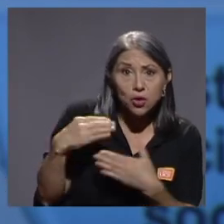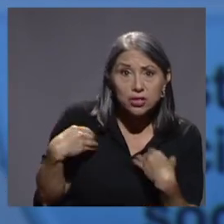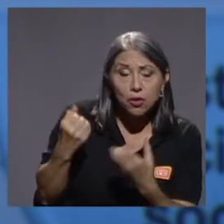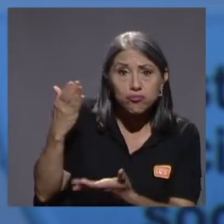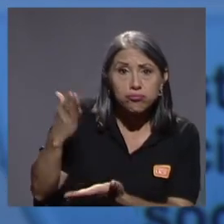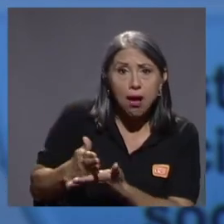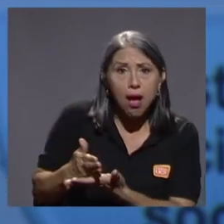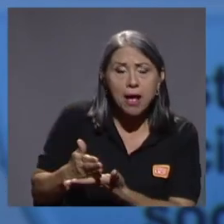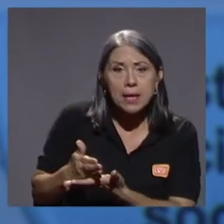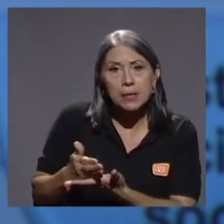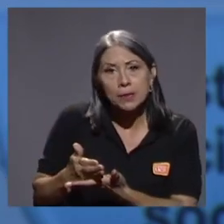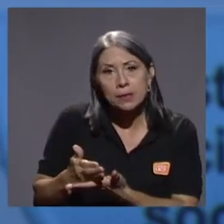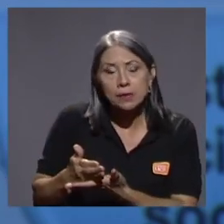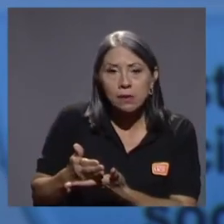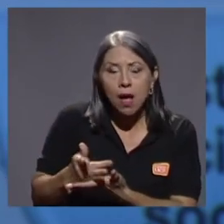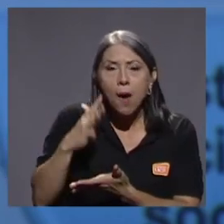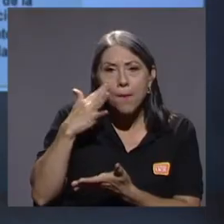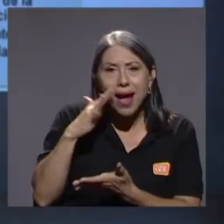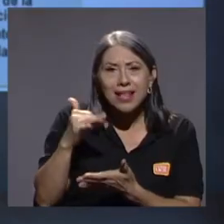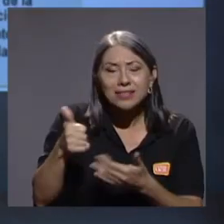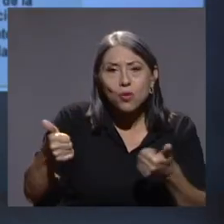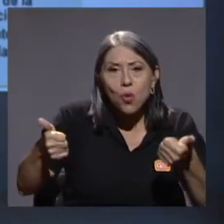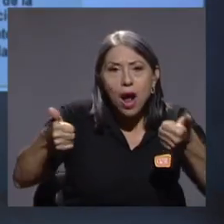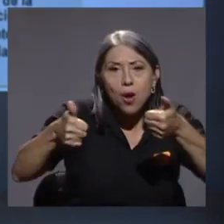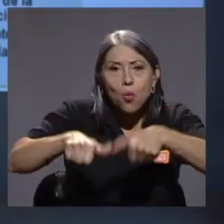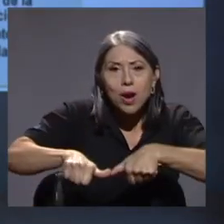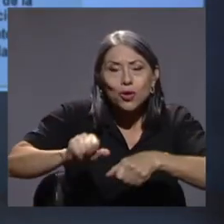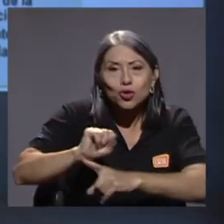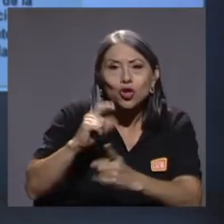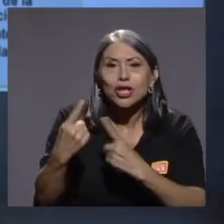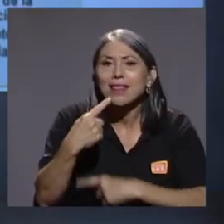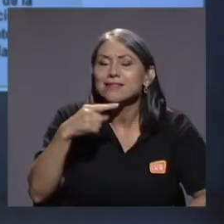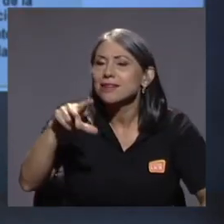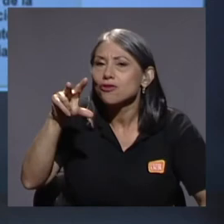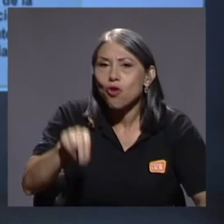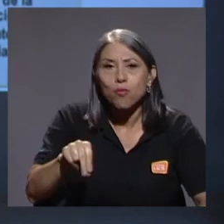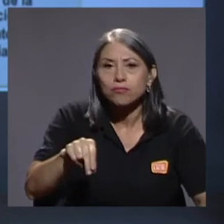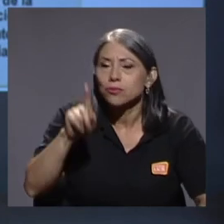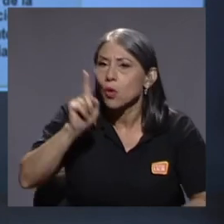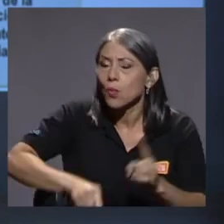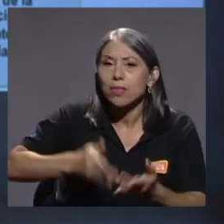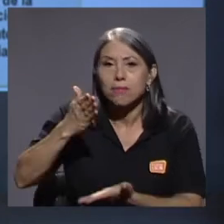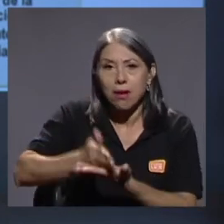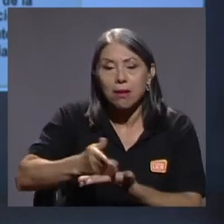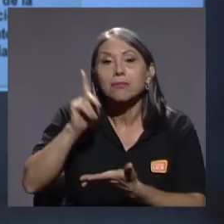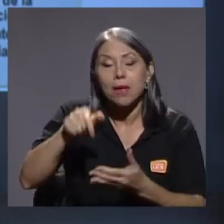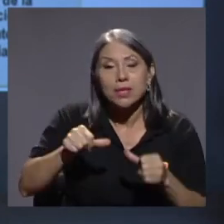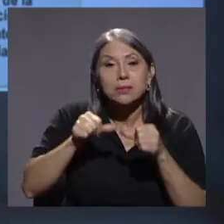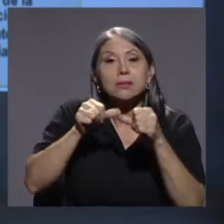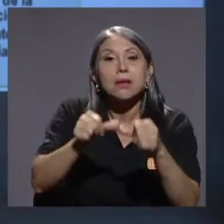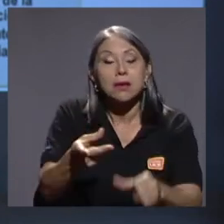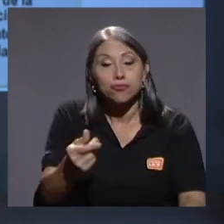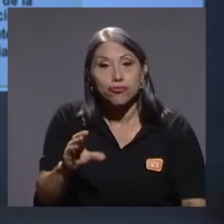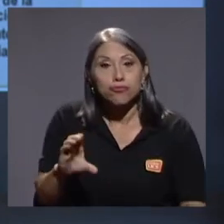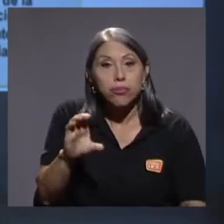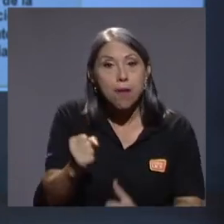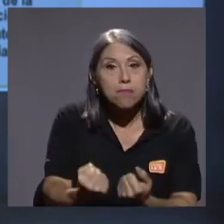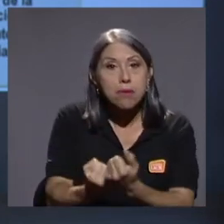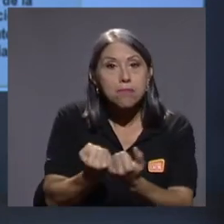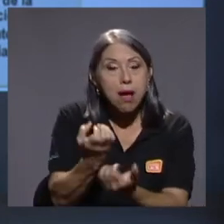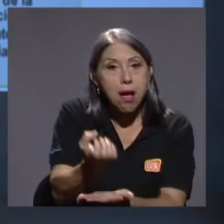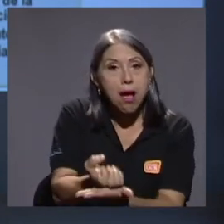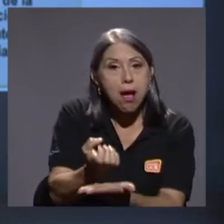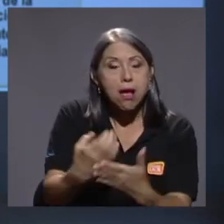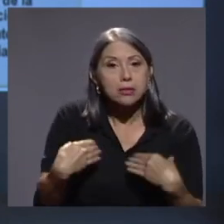parece un acuerdo social. Él, no, no hay que dejar de invertir en salud. Pero tenemos que estar conscientes de que